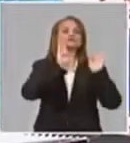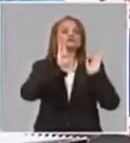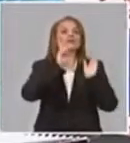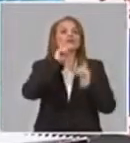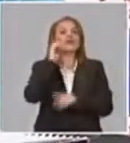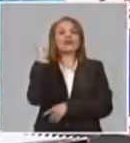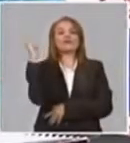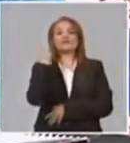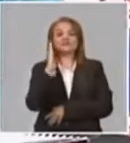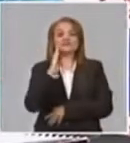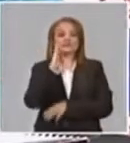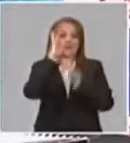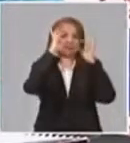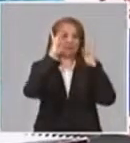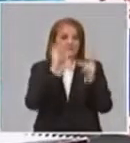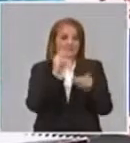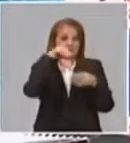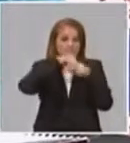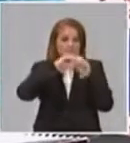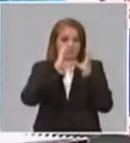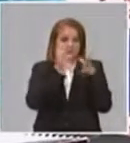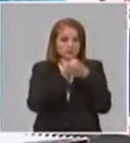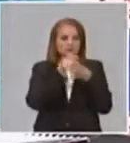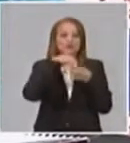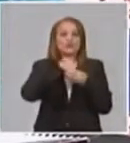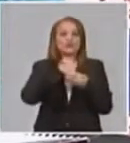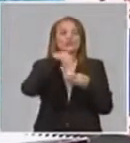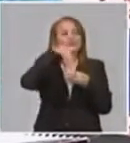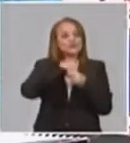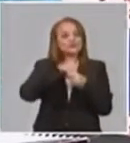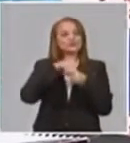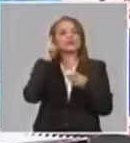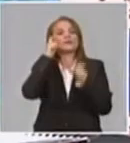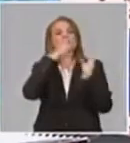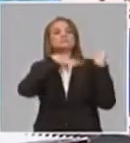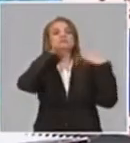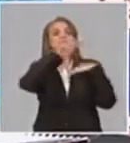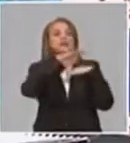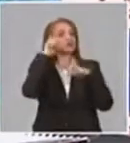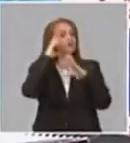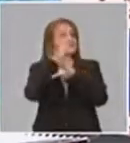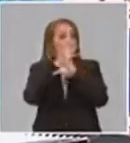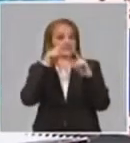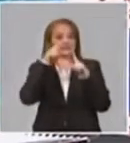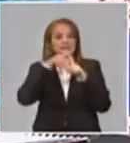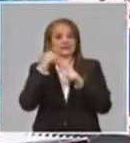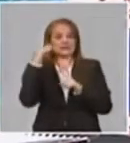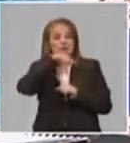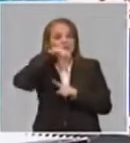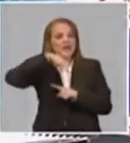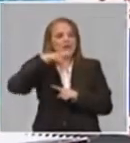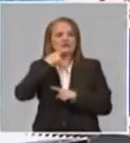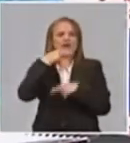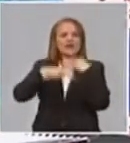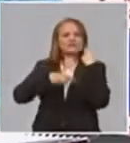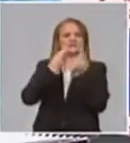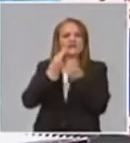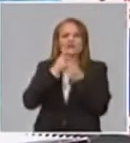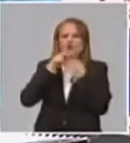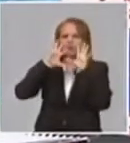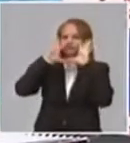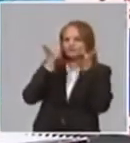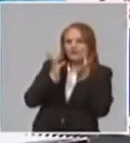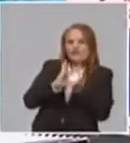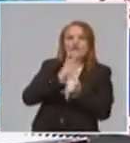ICIMAF, del Ministerio de Ciencia y Tecnología, participa en la modelación matemática que hoy se realiza para